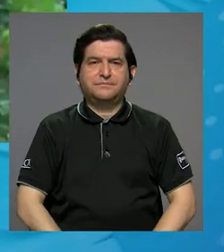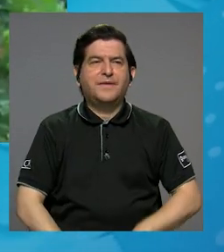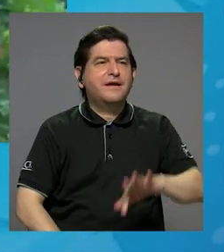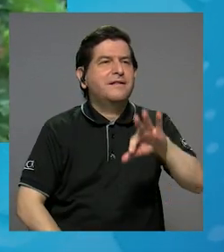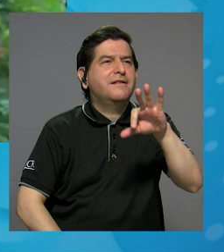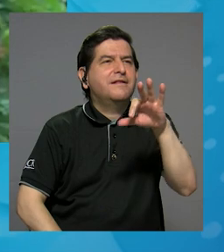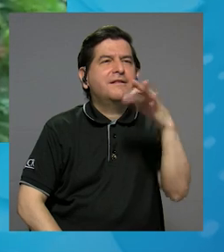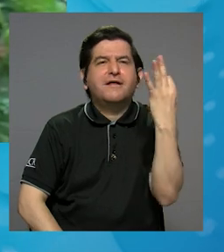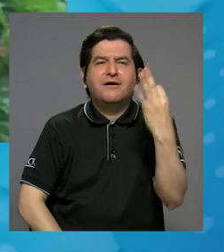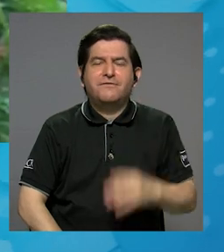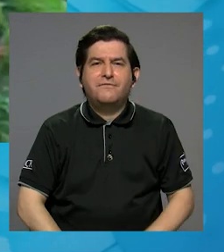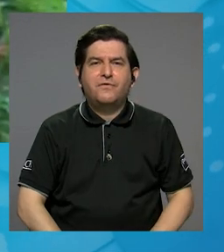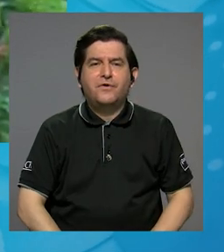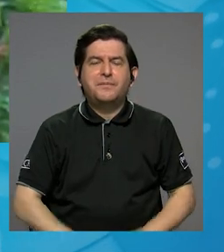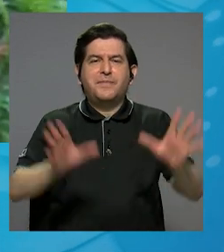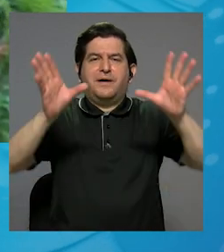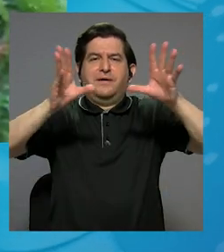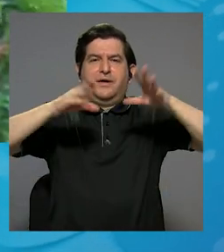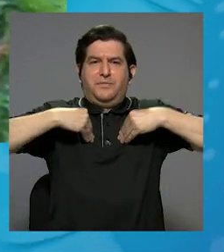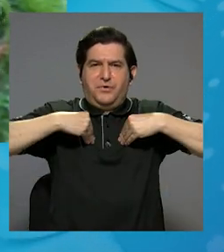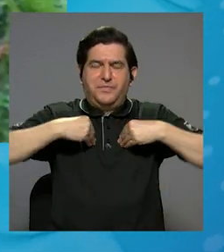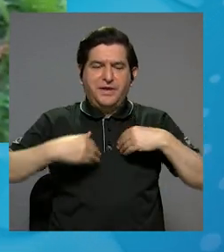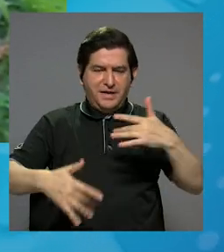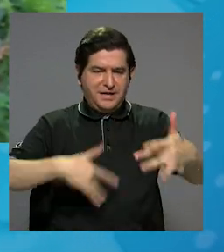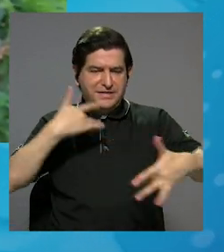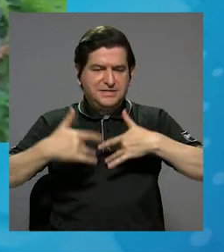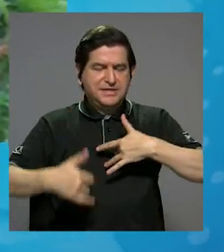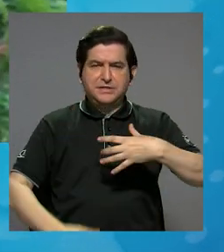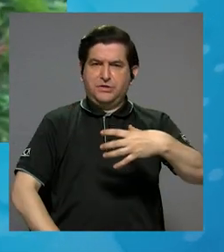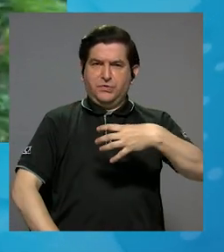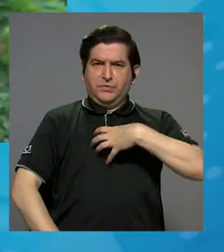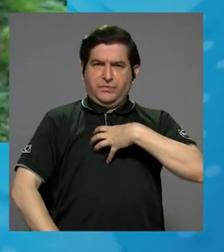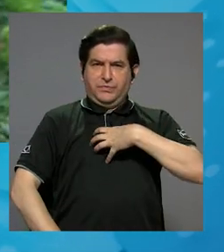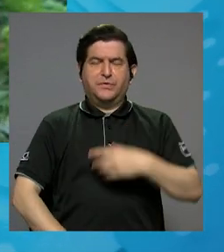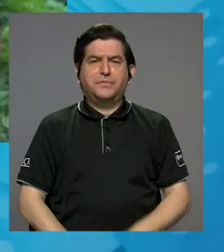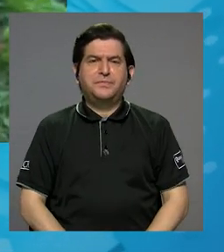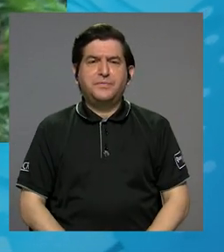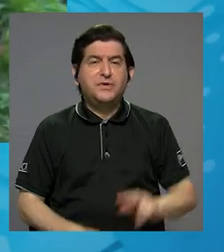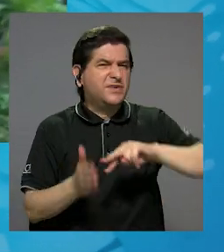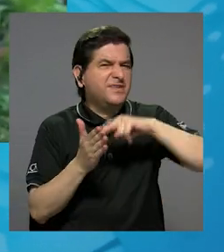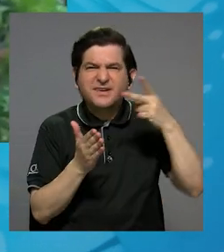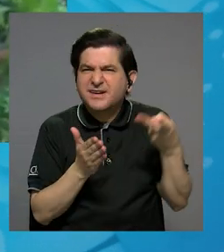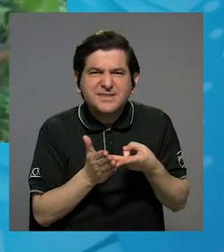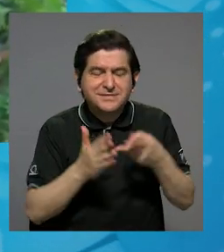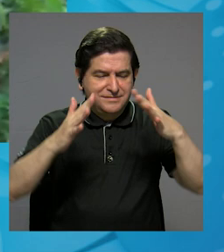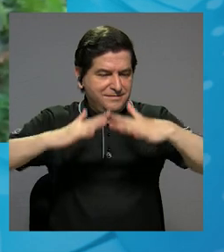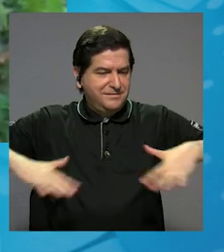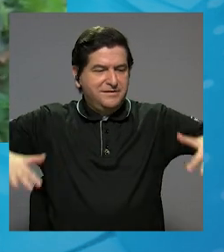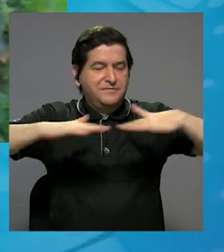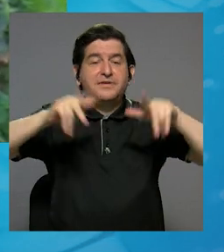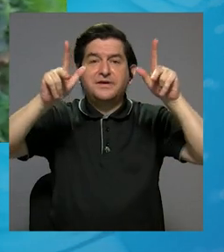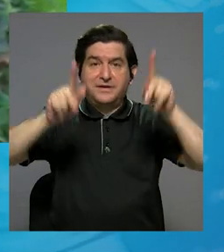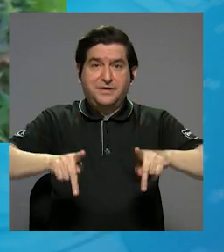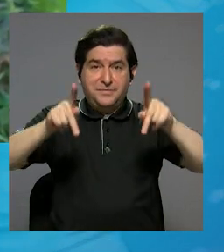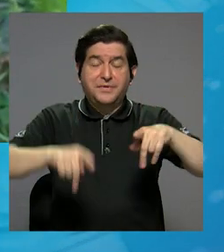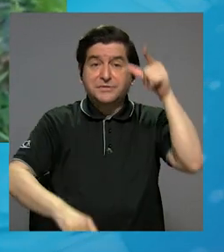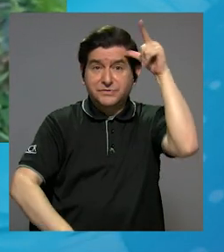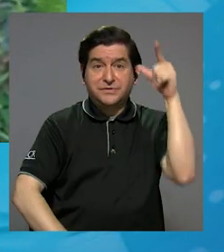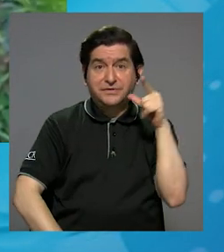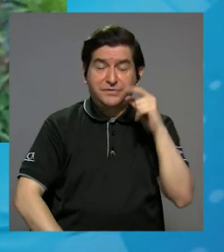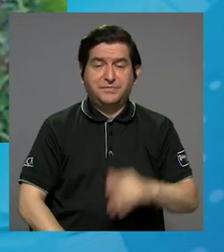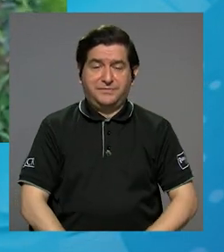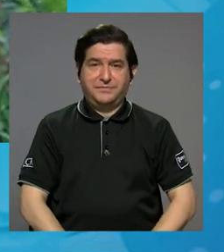cómo se genera apropiación, sentido de pertenencia, lo que significan estos espacios para la gente aquí limón